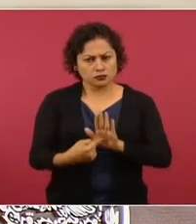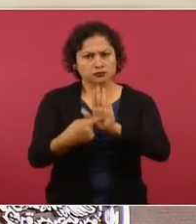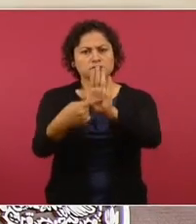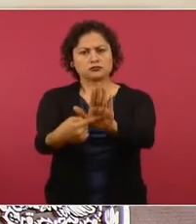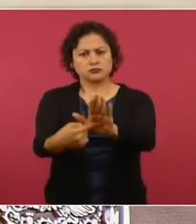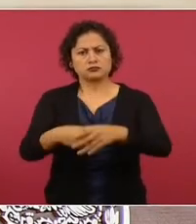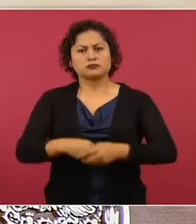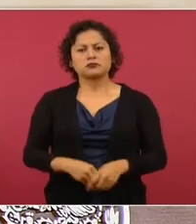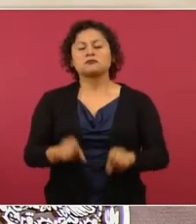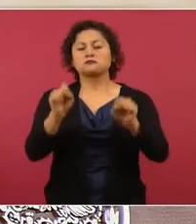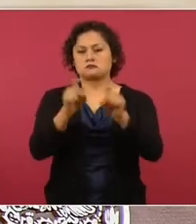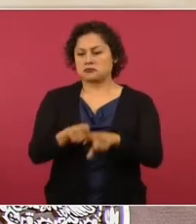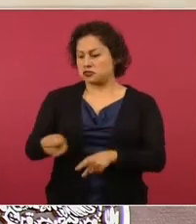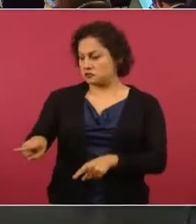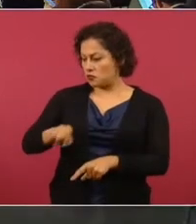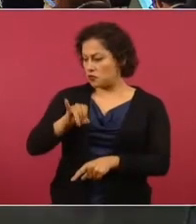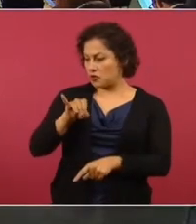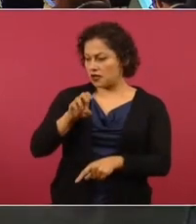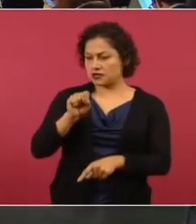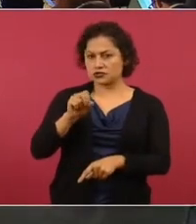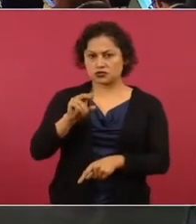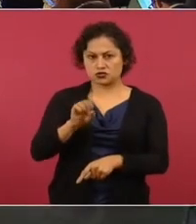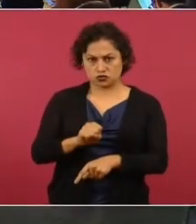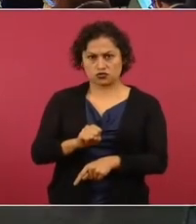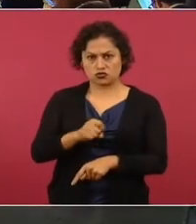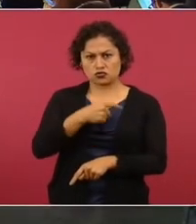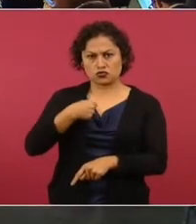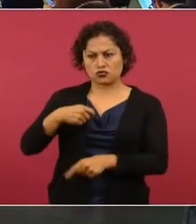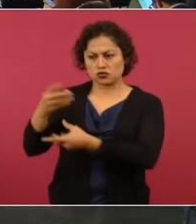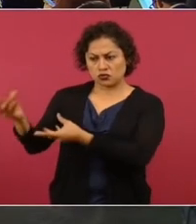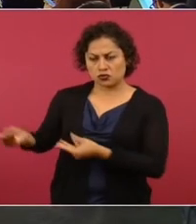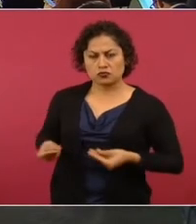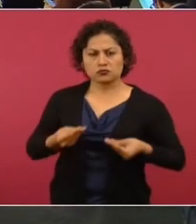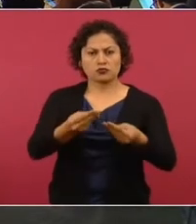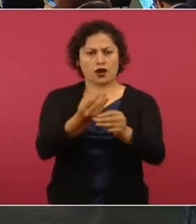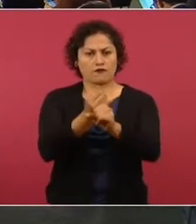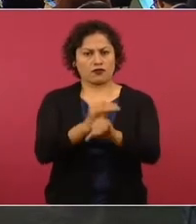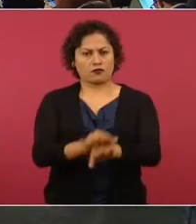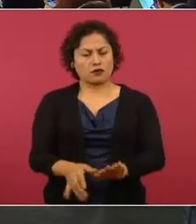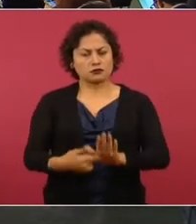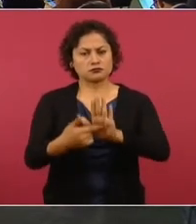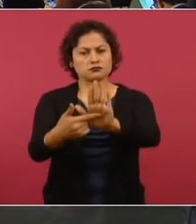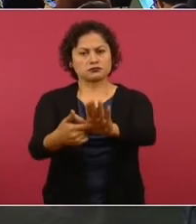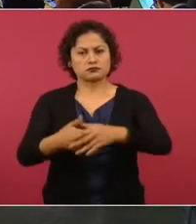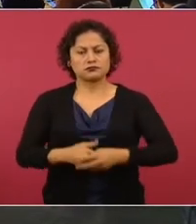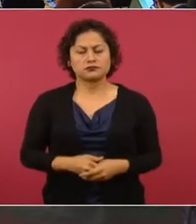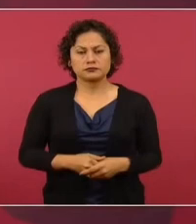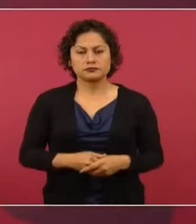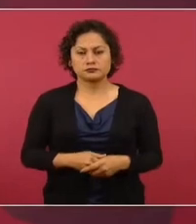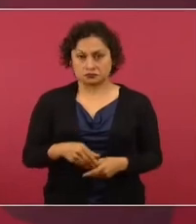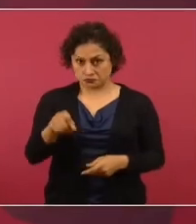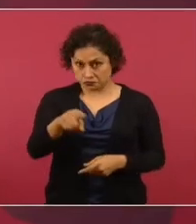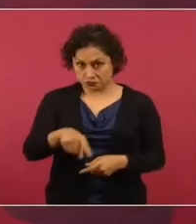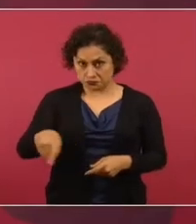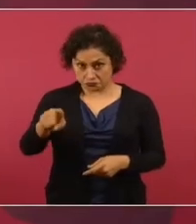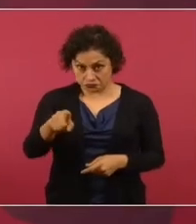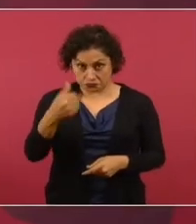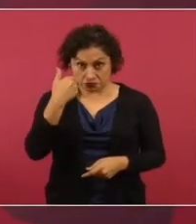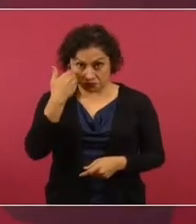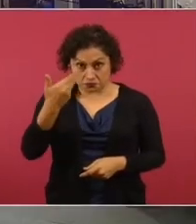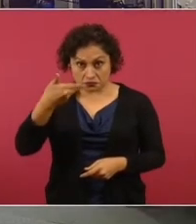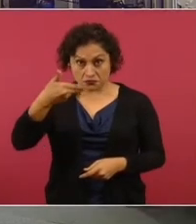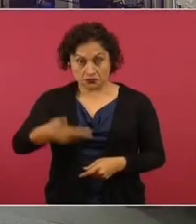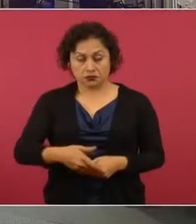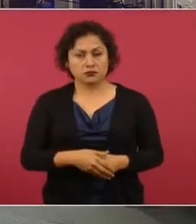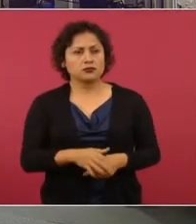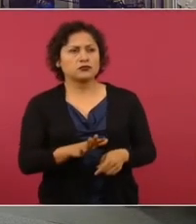de Jesús para conocer todo lo que ustedes están solicitando. ¿Por qué